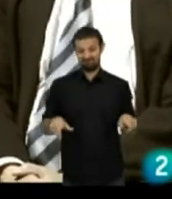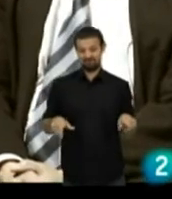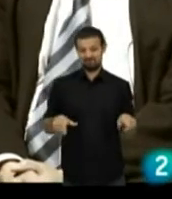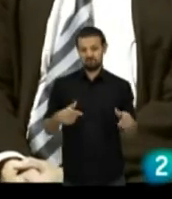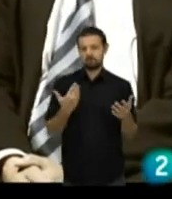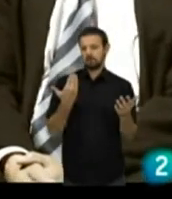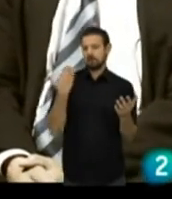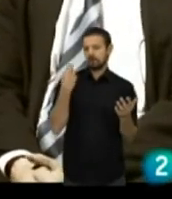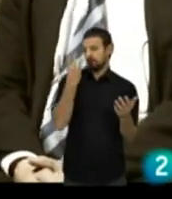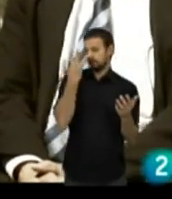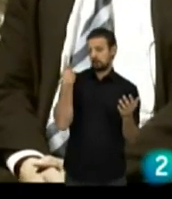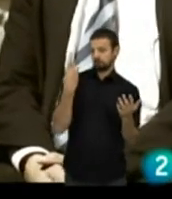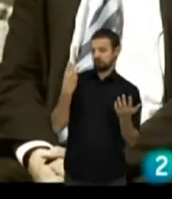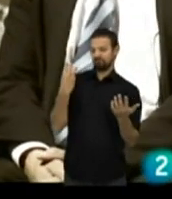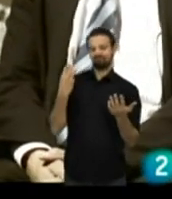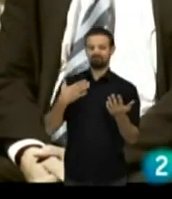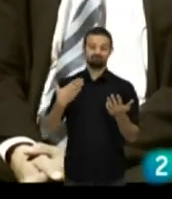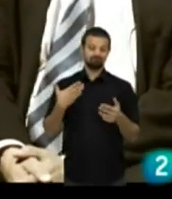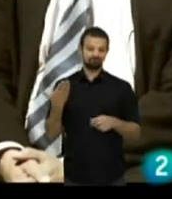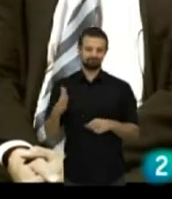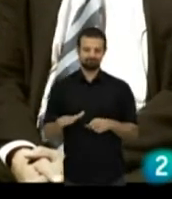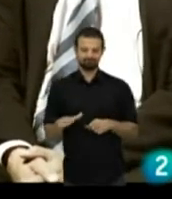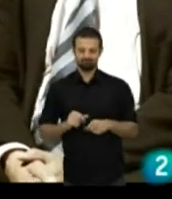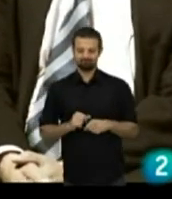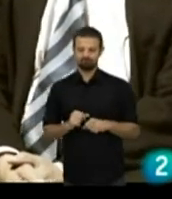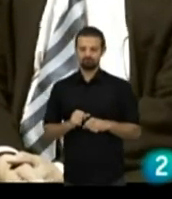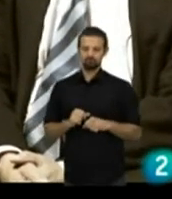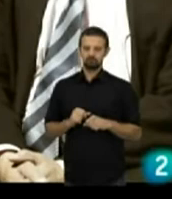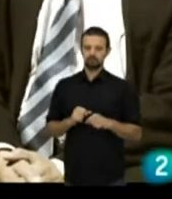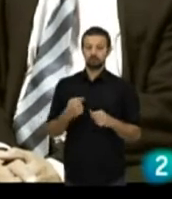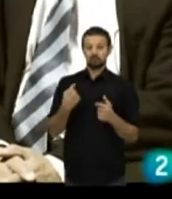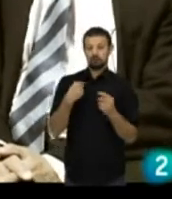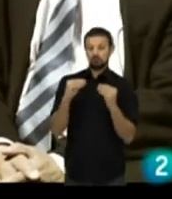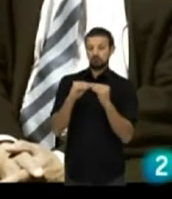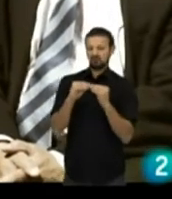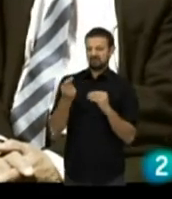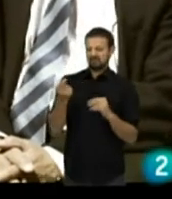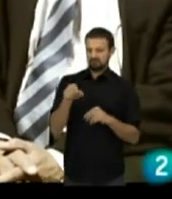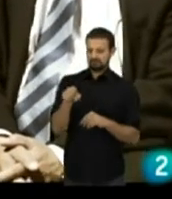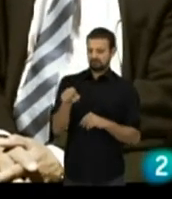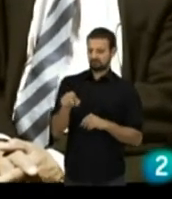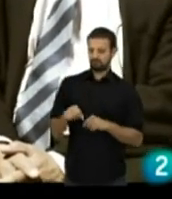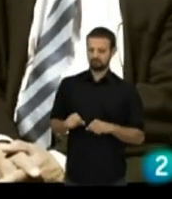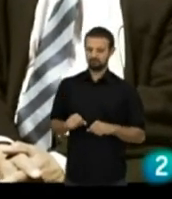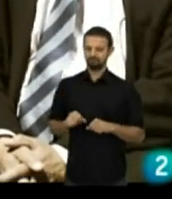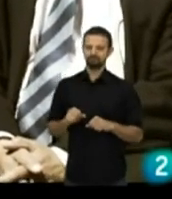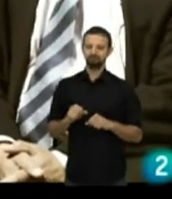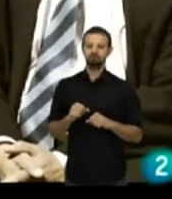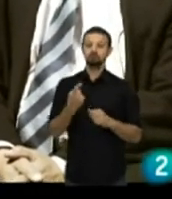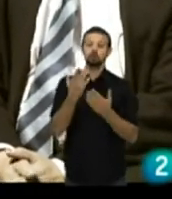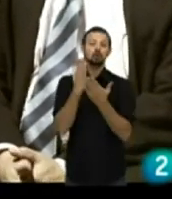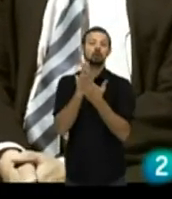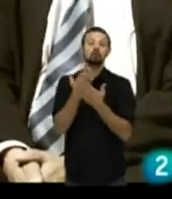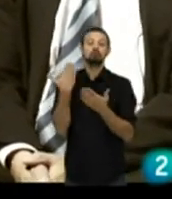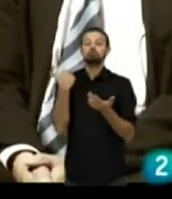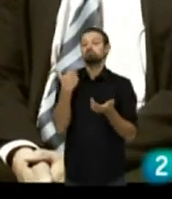Y murió el pobre hace tres años. Y a este le pasó también una cosa similar a la tuya, ¿no? Iba a